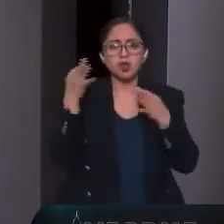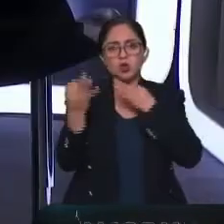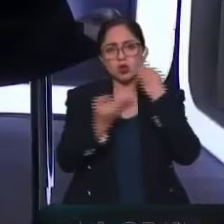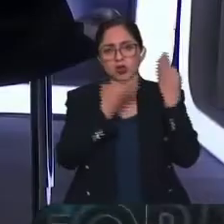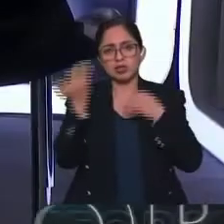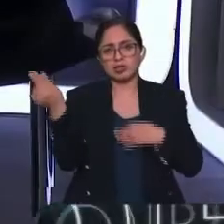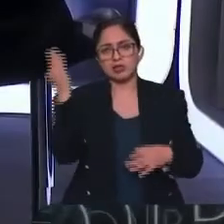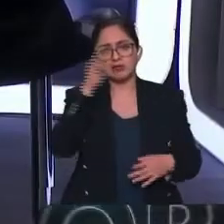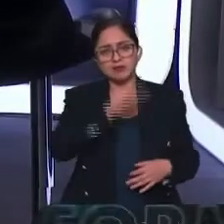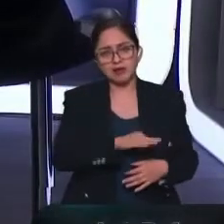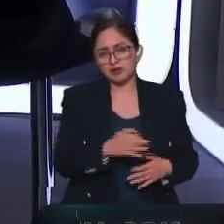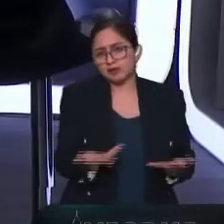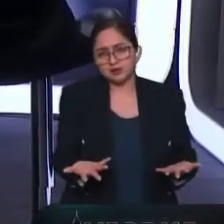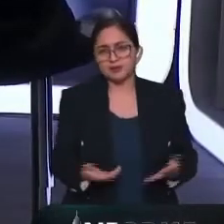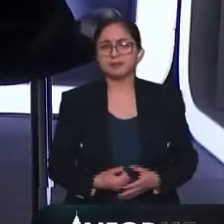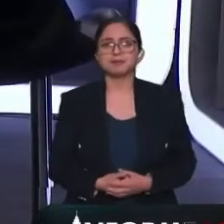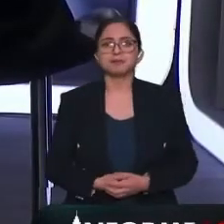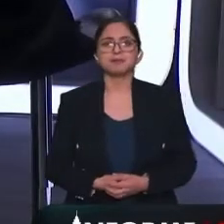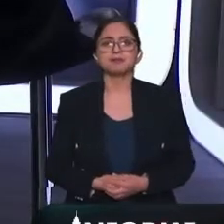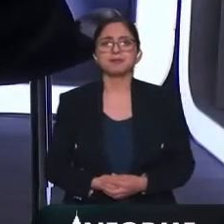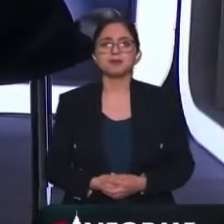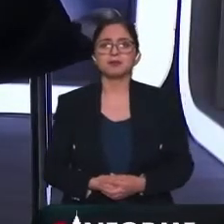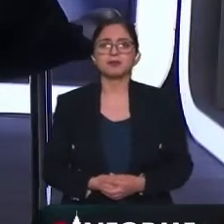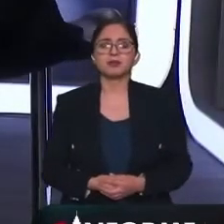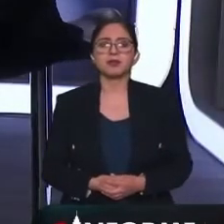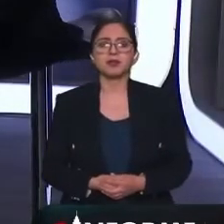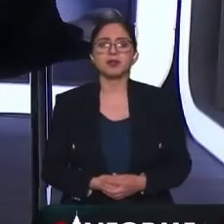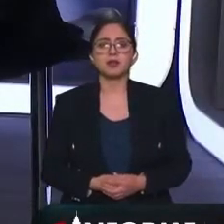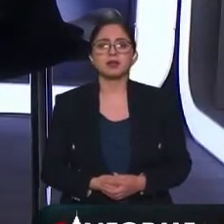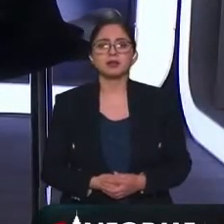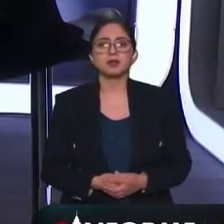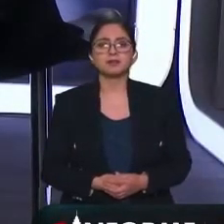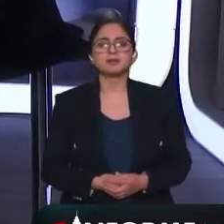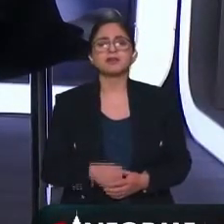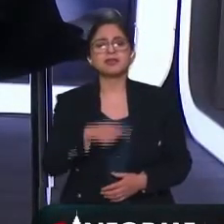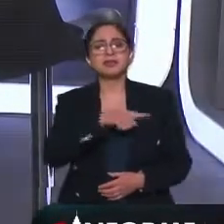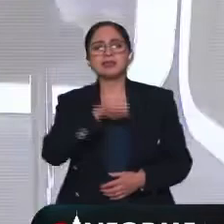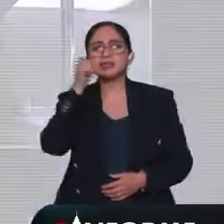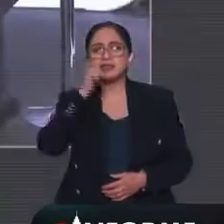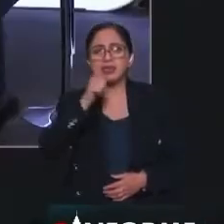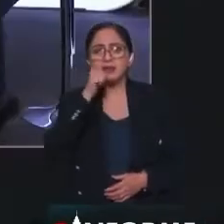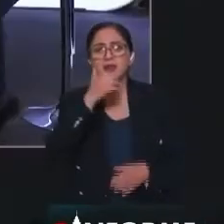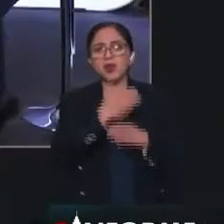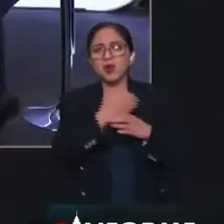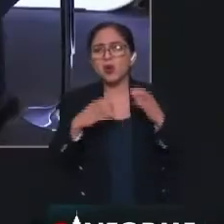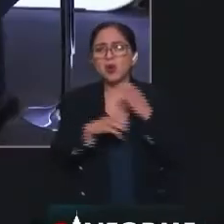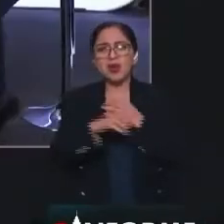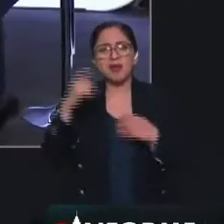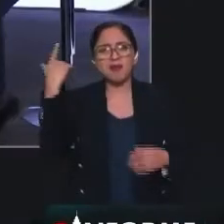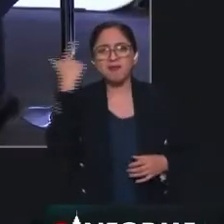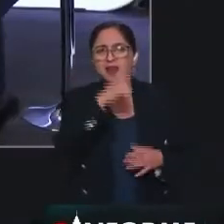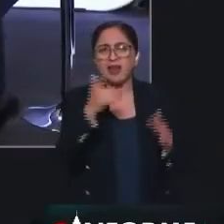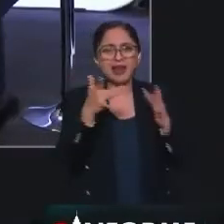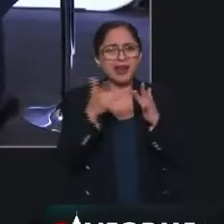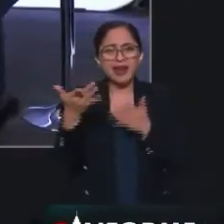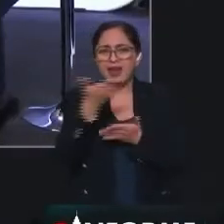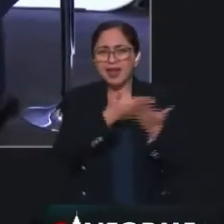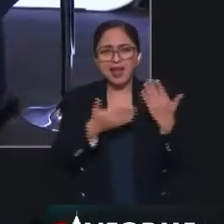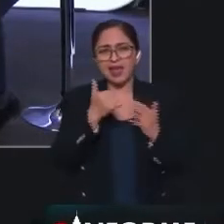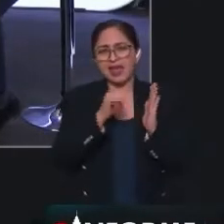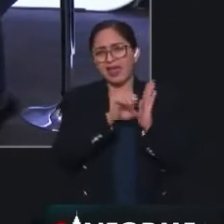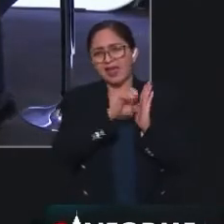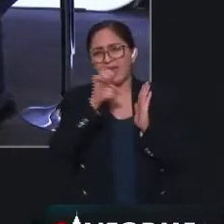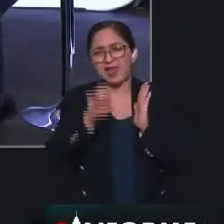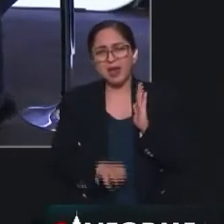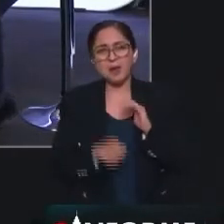la estrategia se repite. Bueno, y hablando justamente de cosas truculentas que ocurren en las redes. A ver, hablemos de nuestra pregunta de hoy.